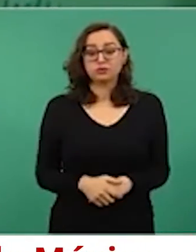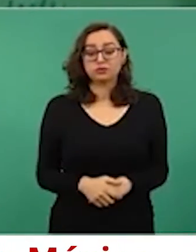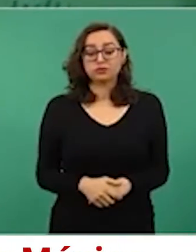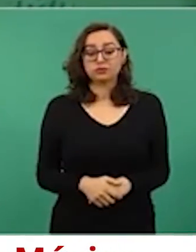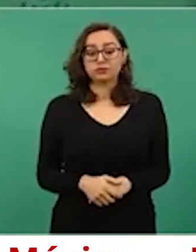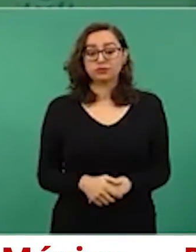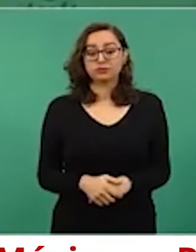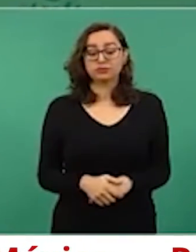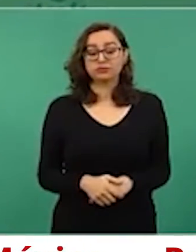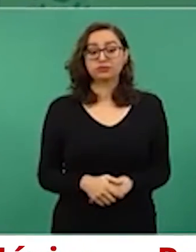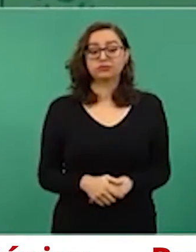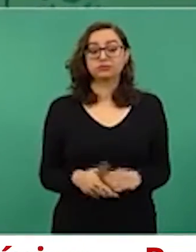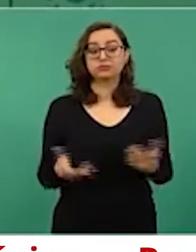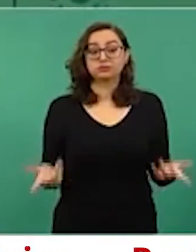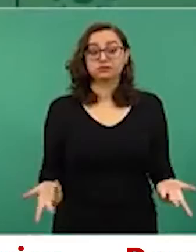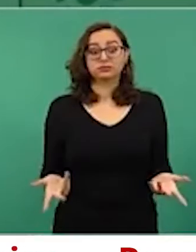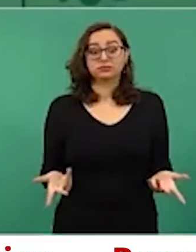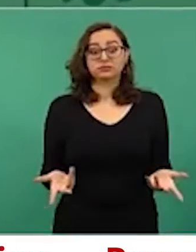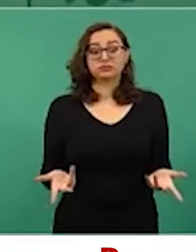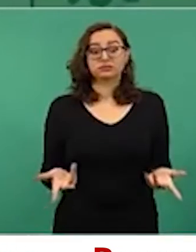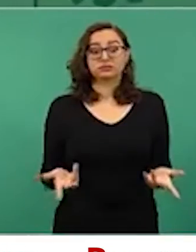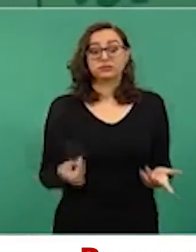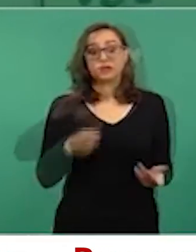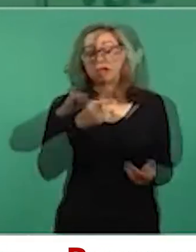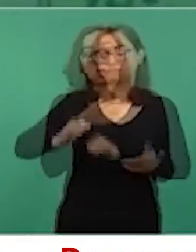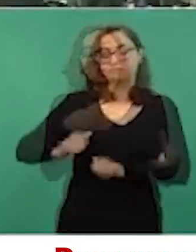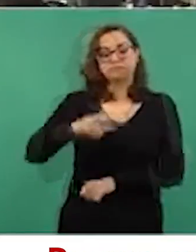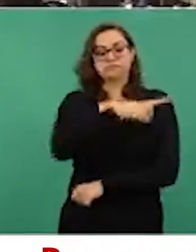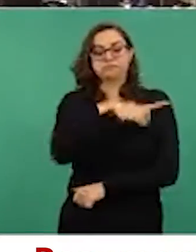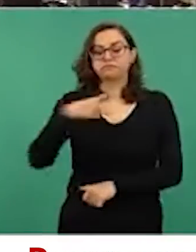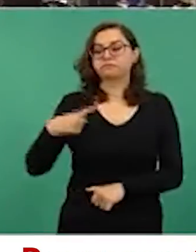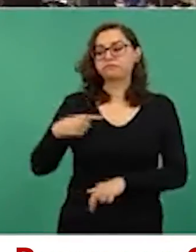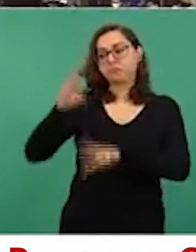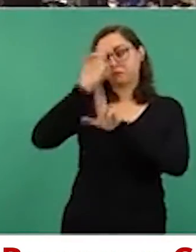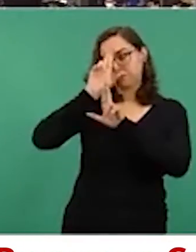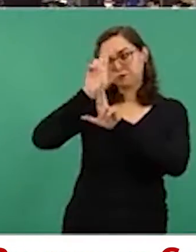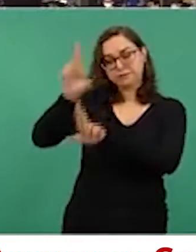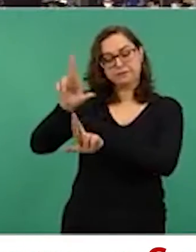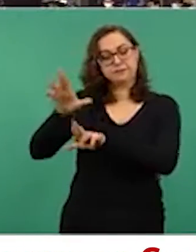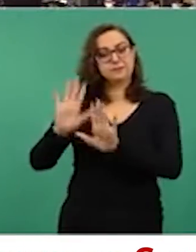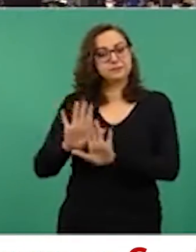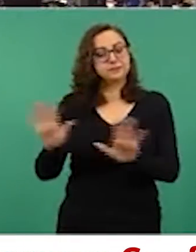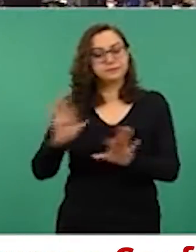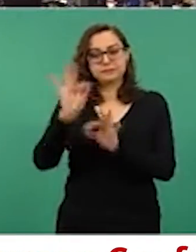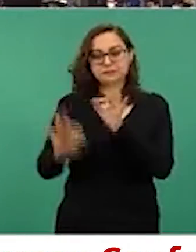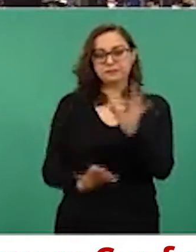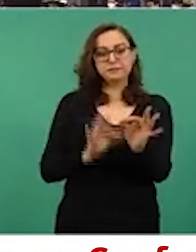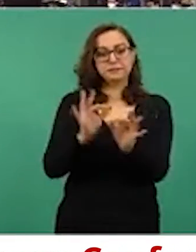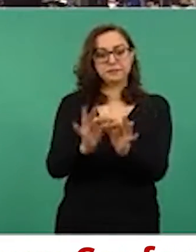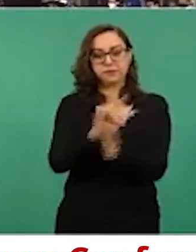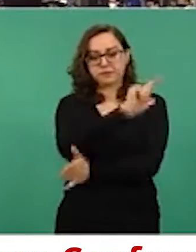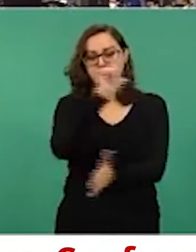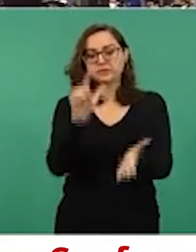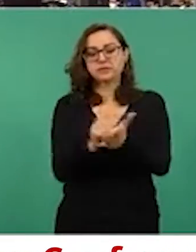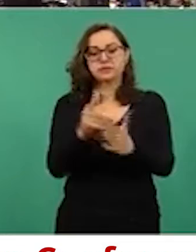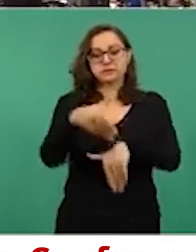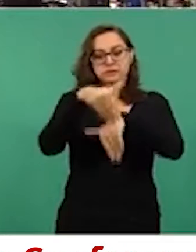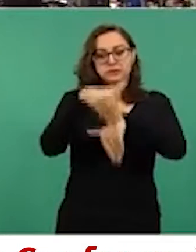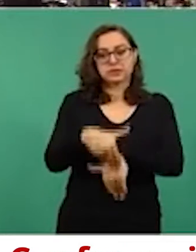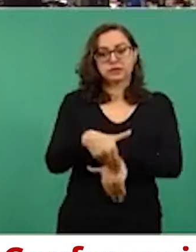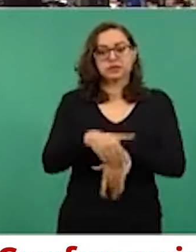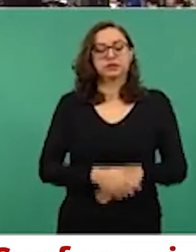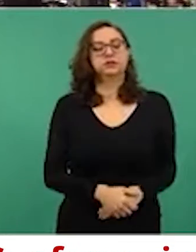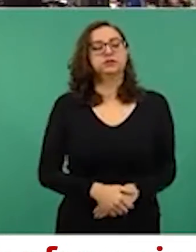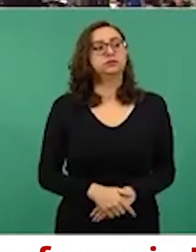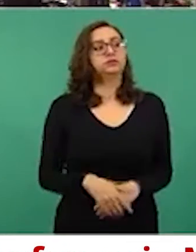a las minorías. El presidente ministro de la Corte afirmó que las características personales